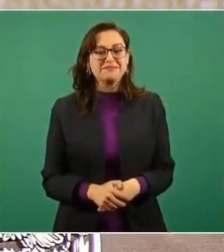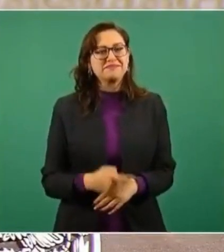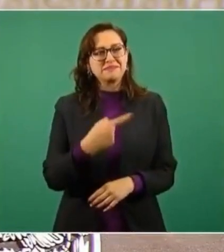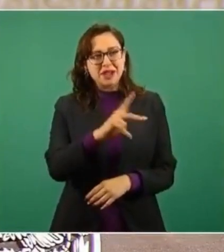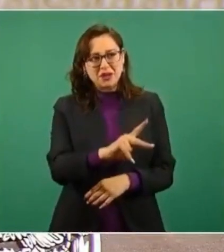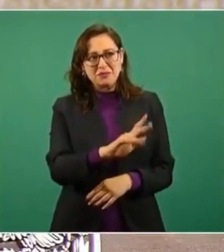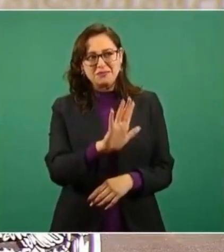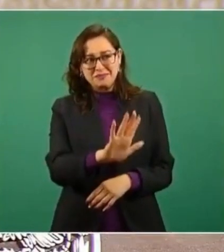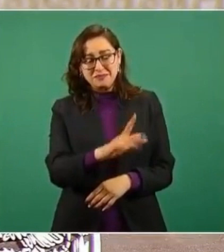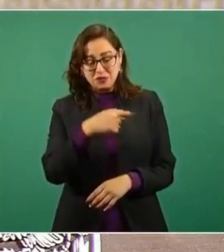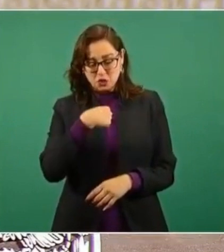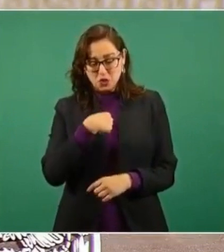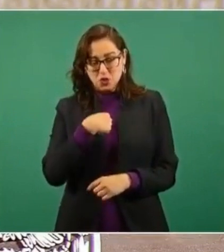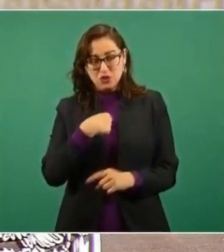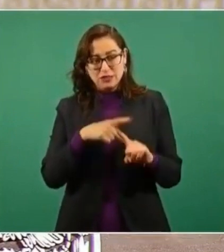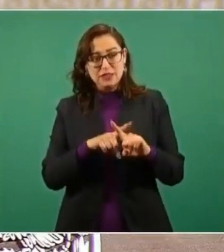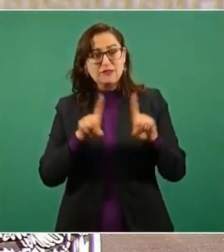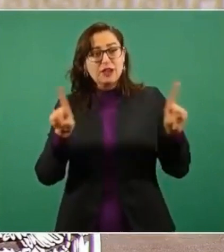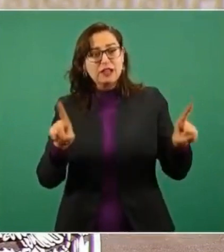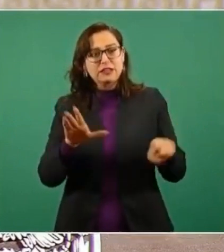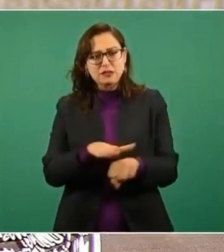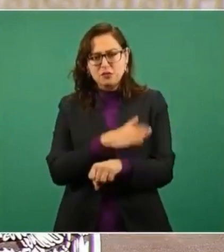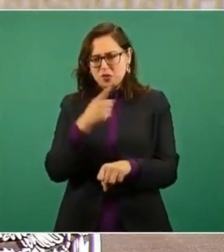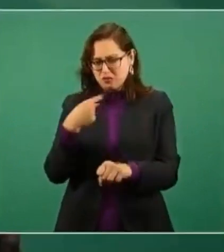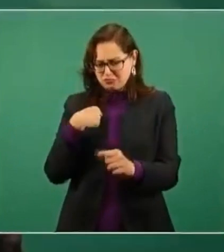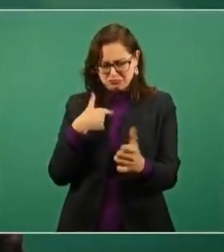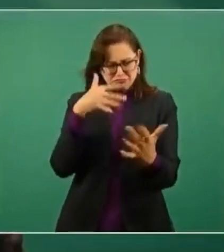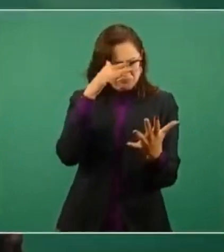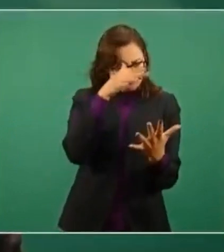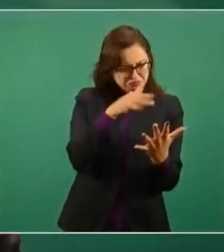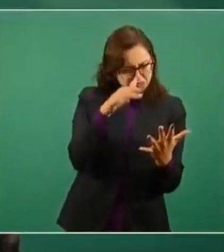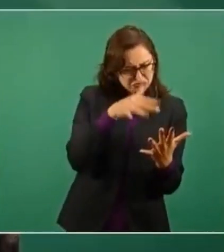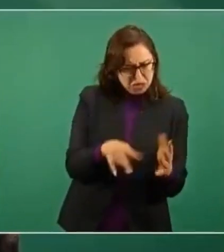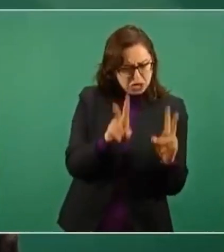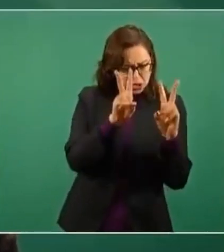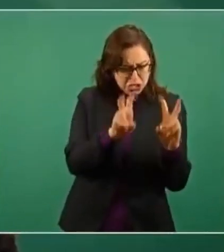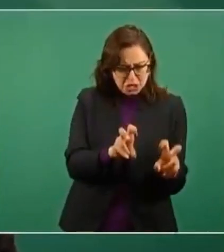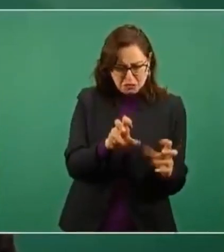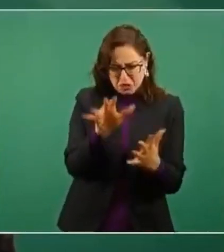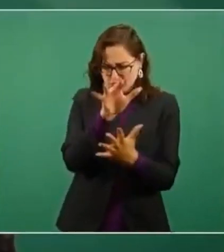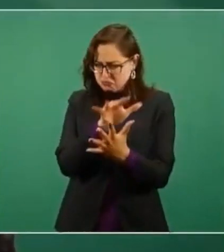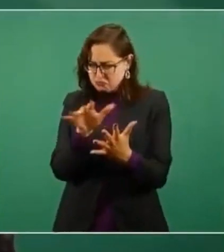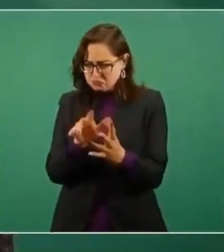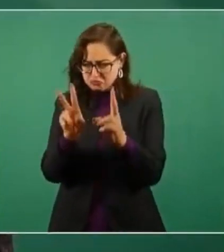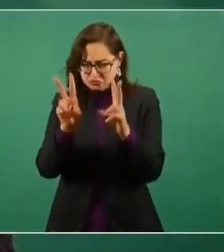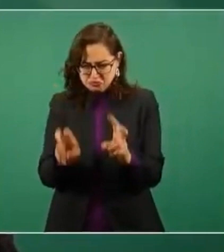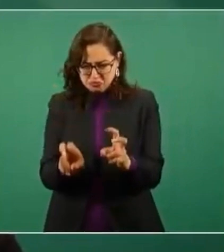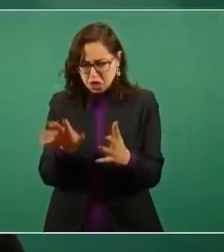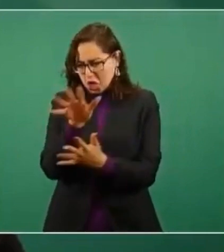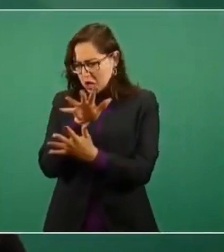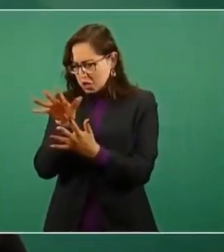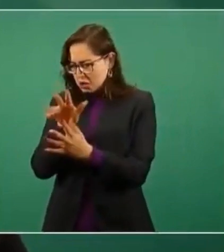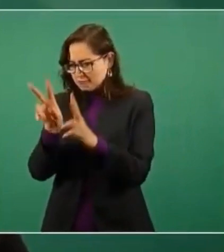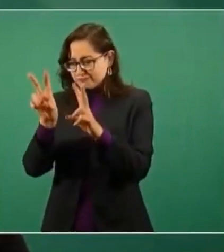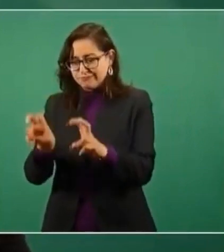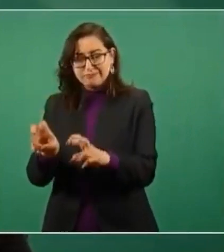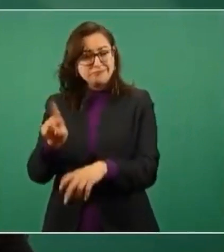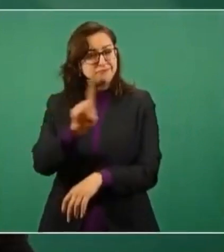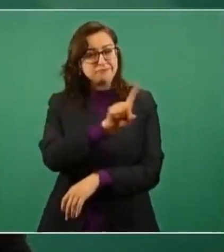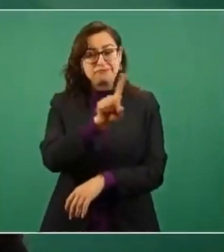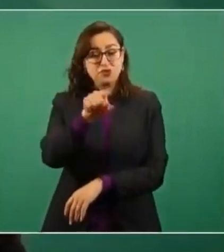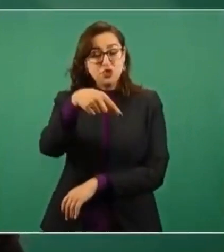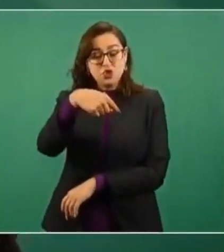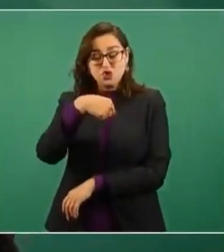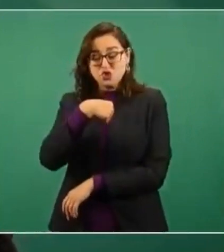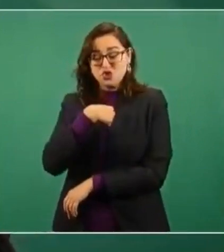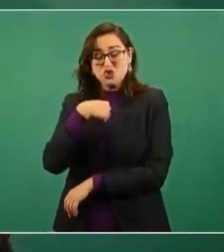diagnósticos o las recomendaciones de algunos especialistas en la materia, yo los viví. Yo viví las reformas